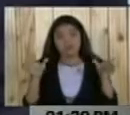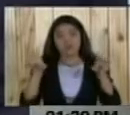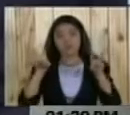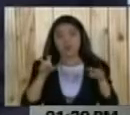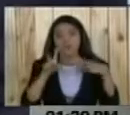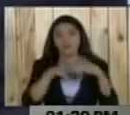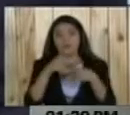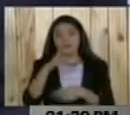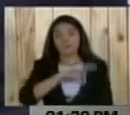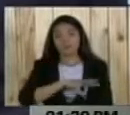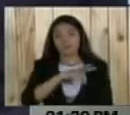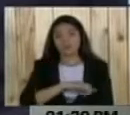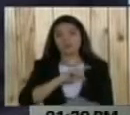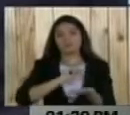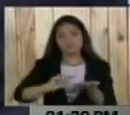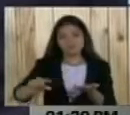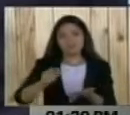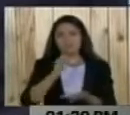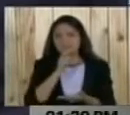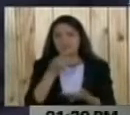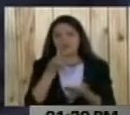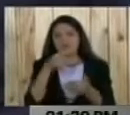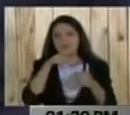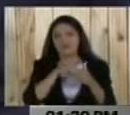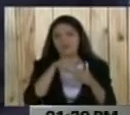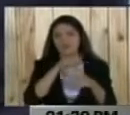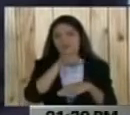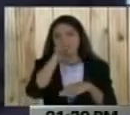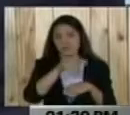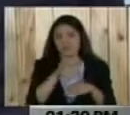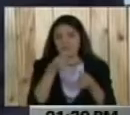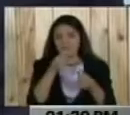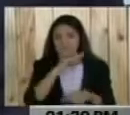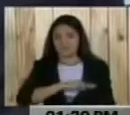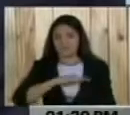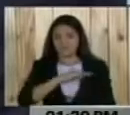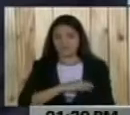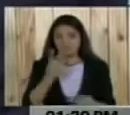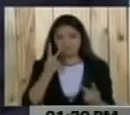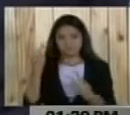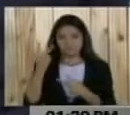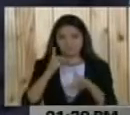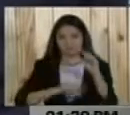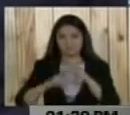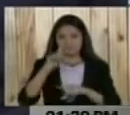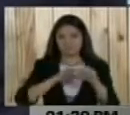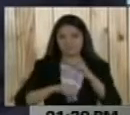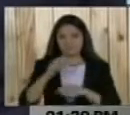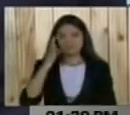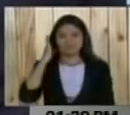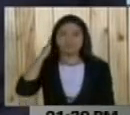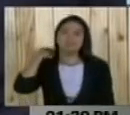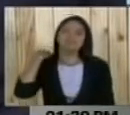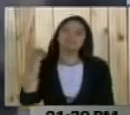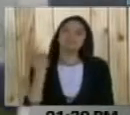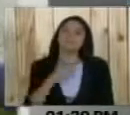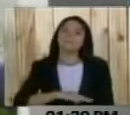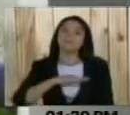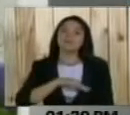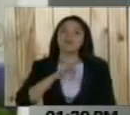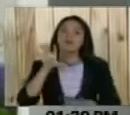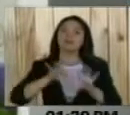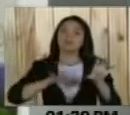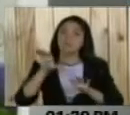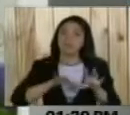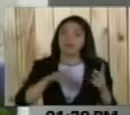programa social financiado a través del Fondo Nacional de Misiones. Revisamos la cuenta oficial de la Misión Nevado. Misión Nevado apertura tienda